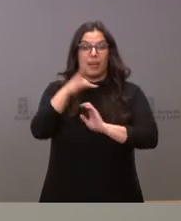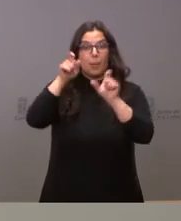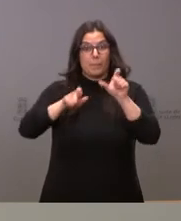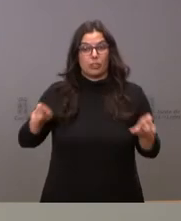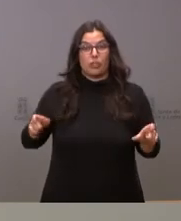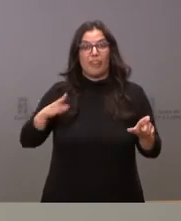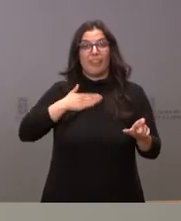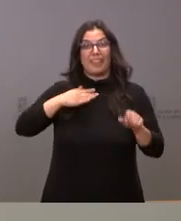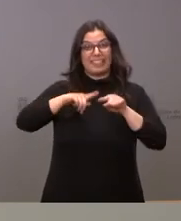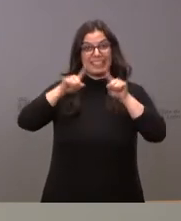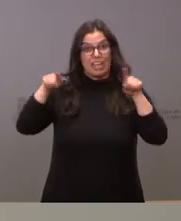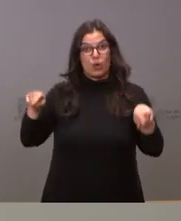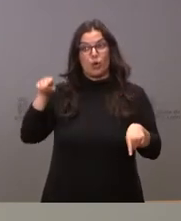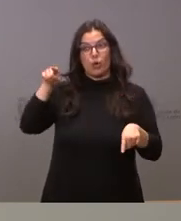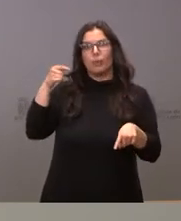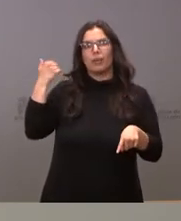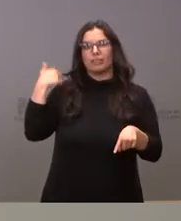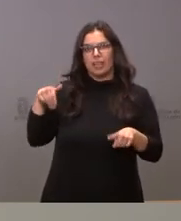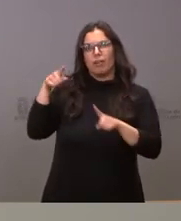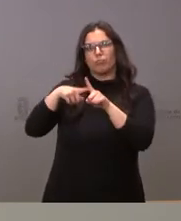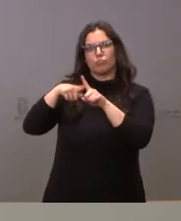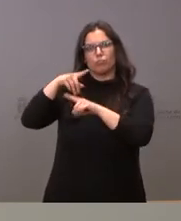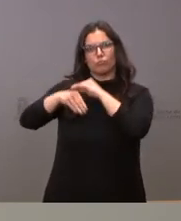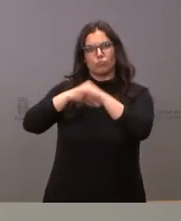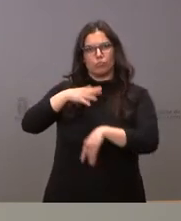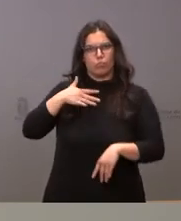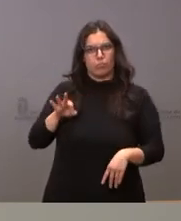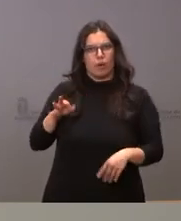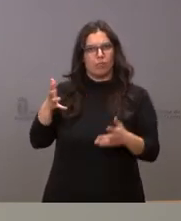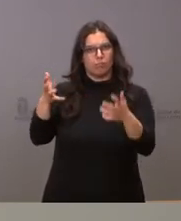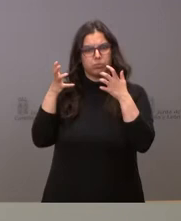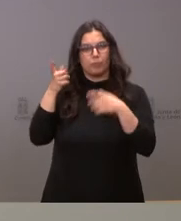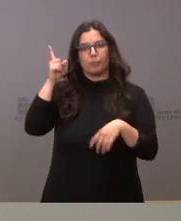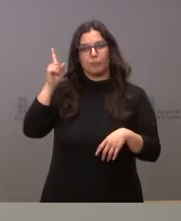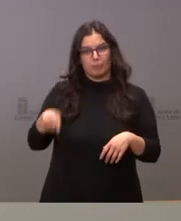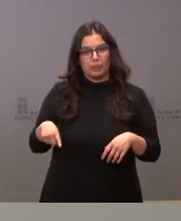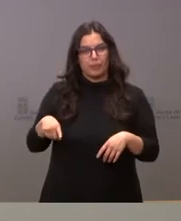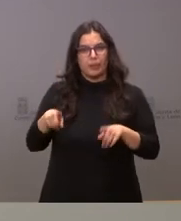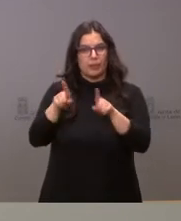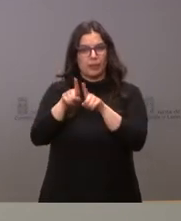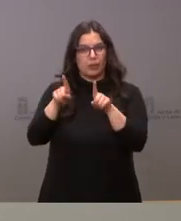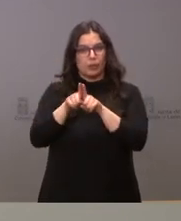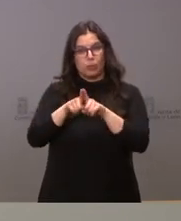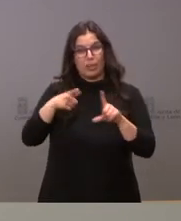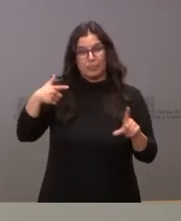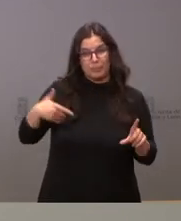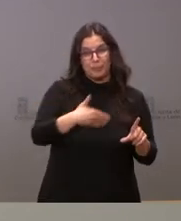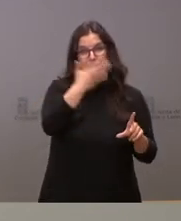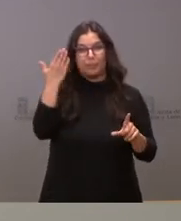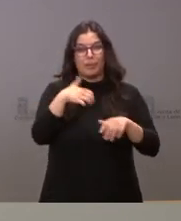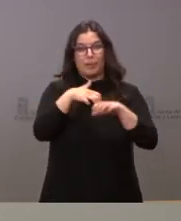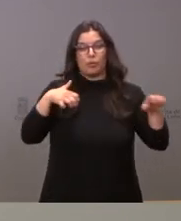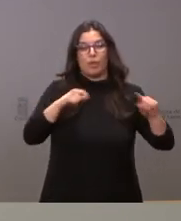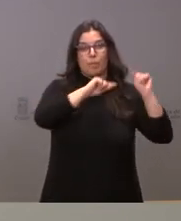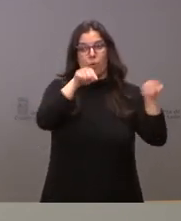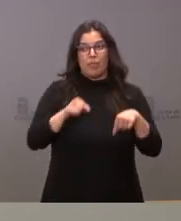de Segovia ya están siendo beneficiadas de este servicio, como lo están siendo un conjunto también de la mayoría de las provincias de